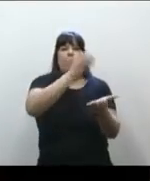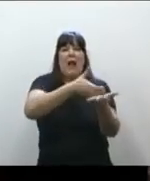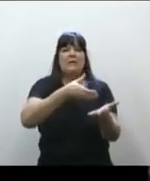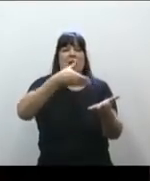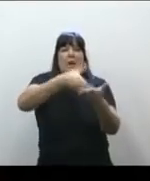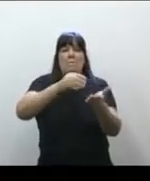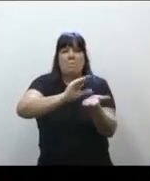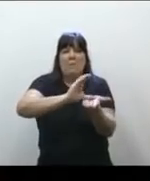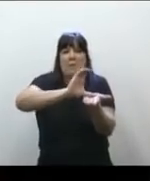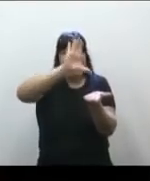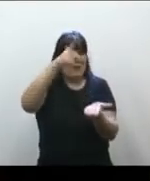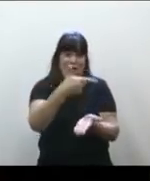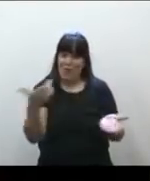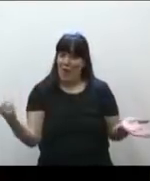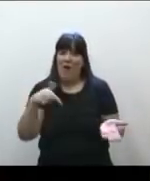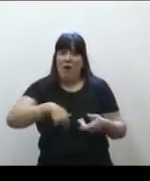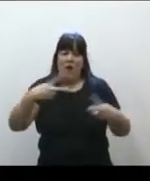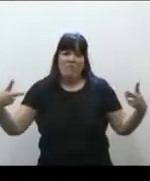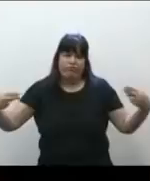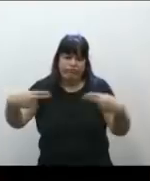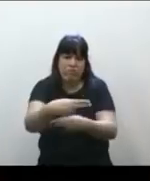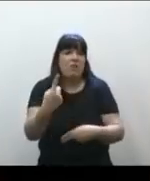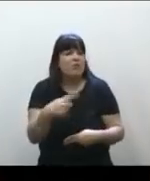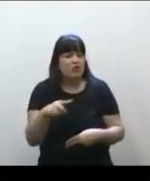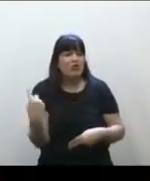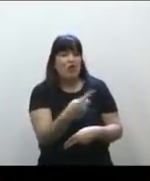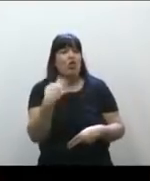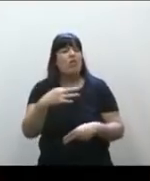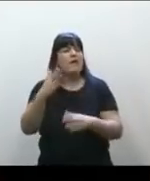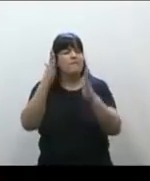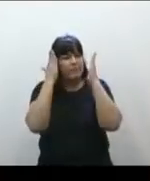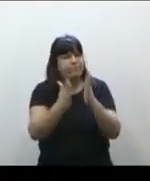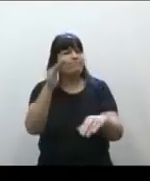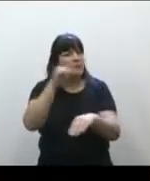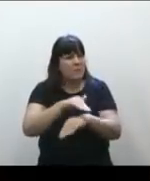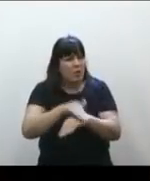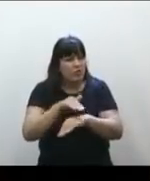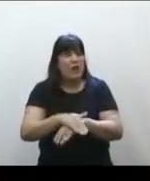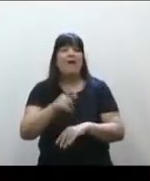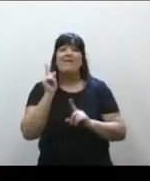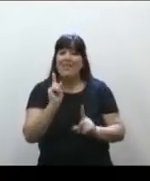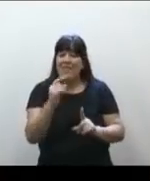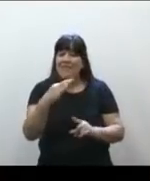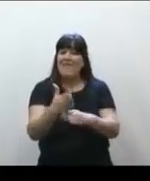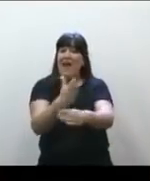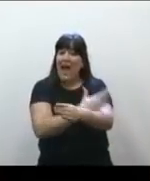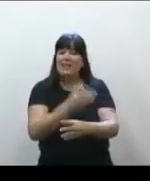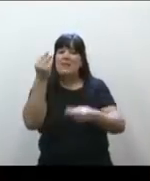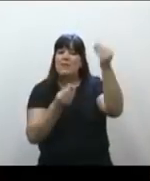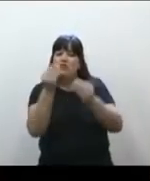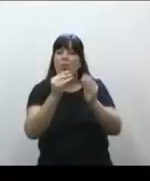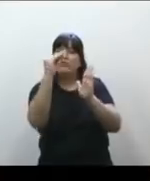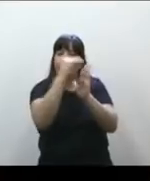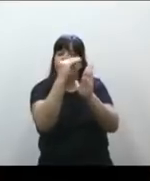para gastos públicos. Pero asumamos el compromiso, asumamos el compromiso de que tengamos en el presupuesto garantizado esto,